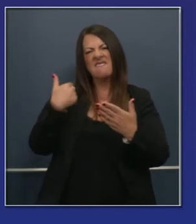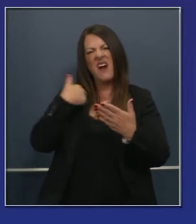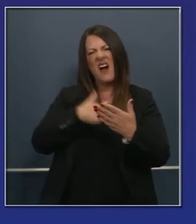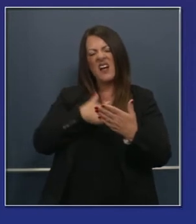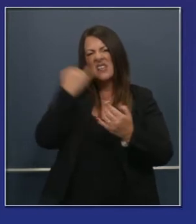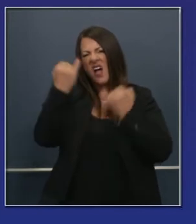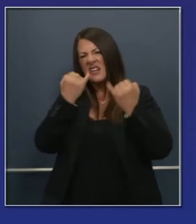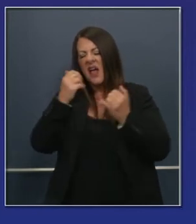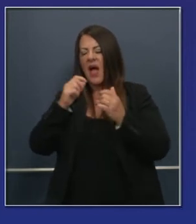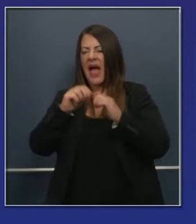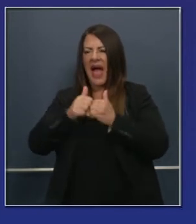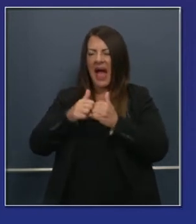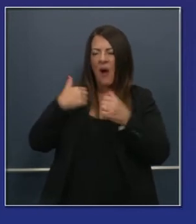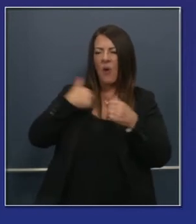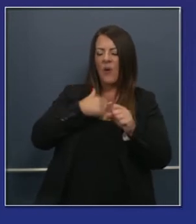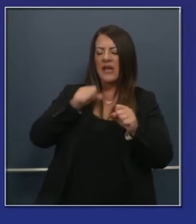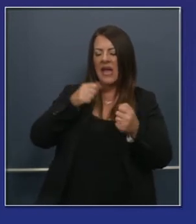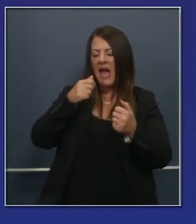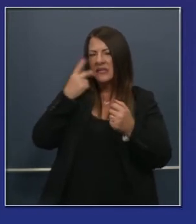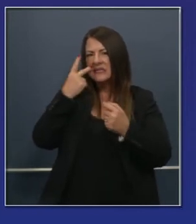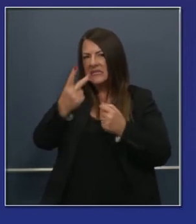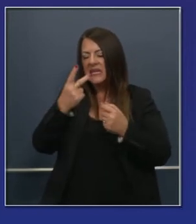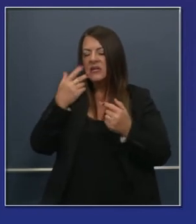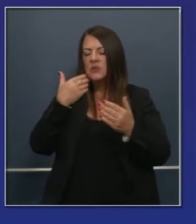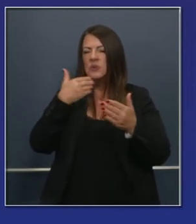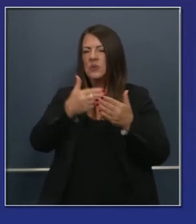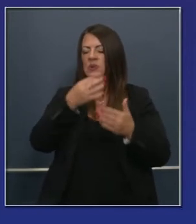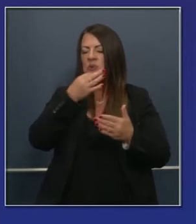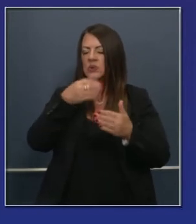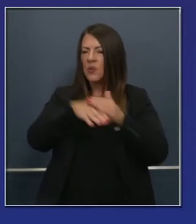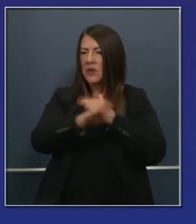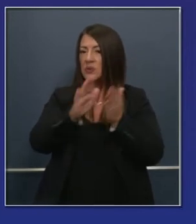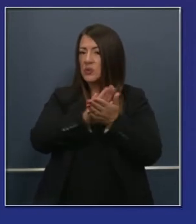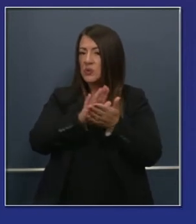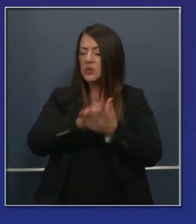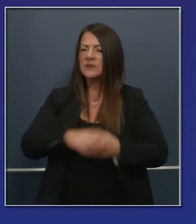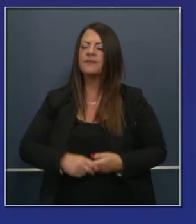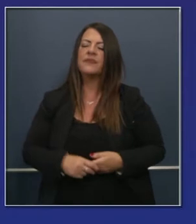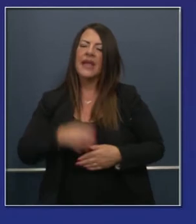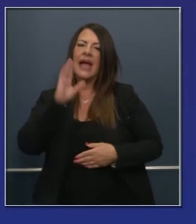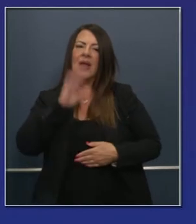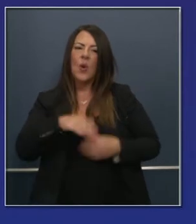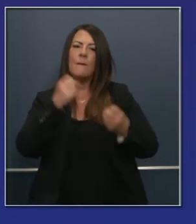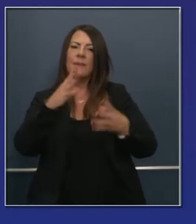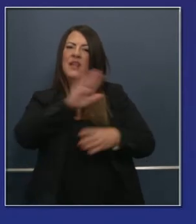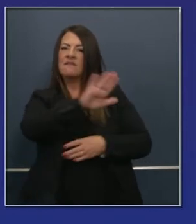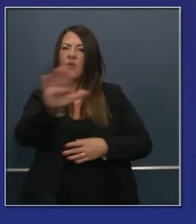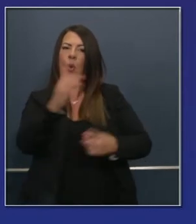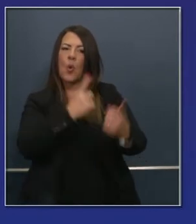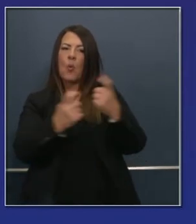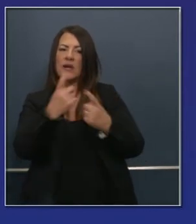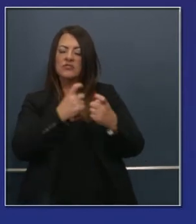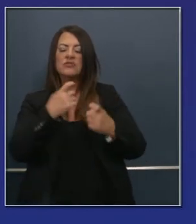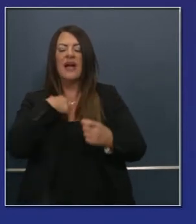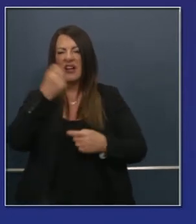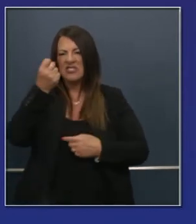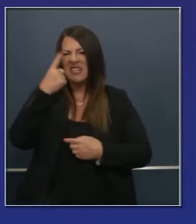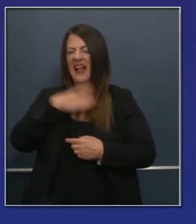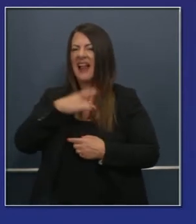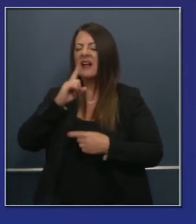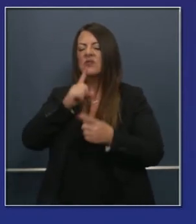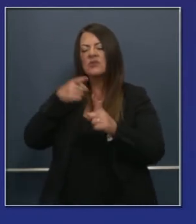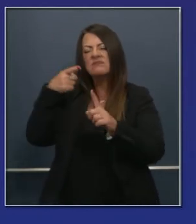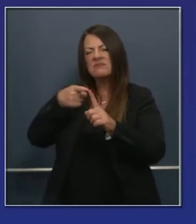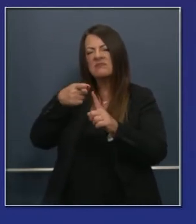así es como funcionan los reglamentos y las recomendaciones que hemos hecho. Estamos tratando de resolver estas recomendaciones, pero es